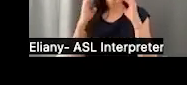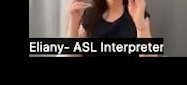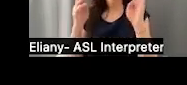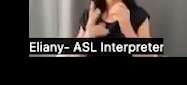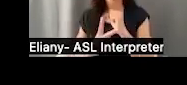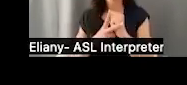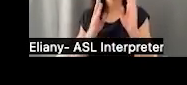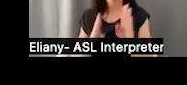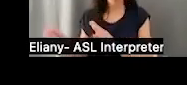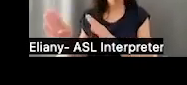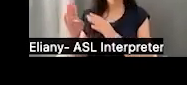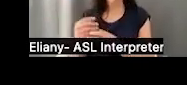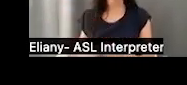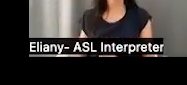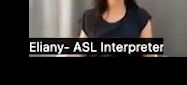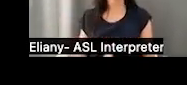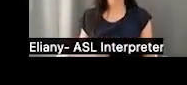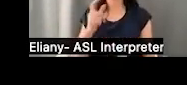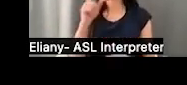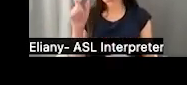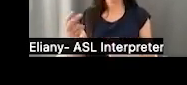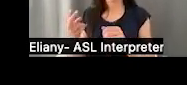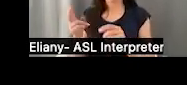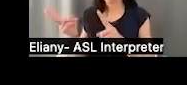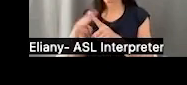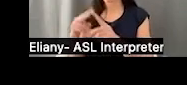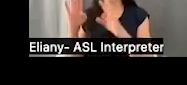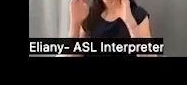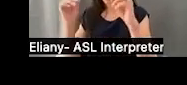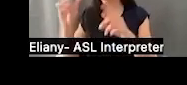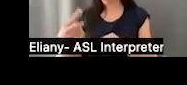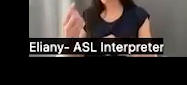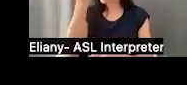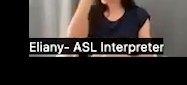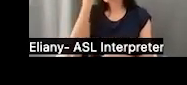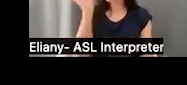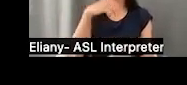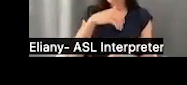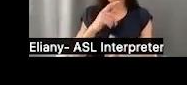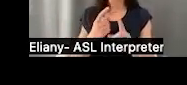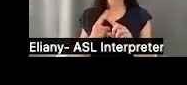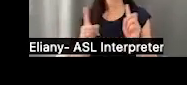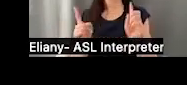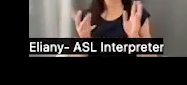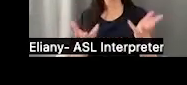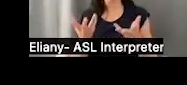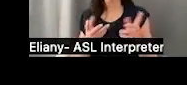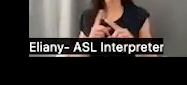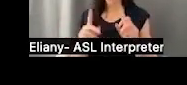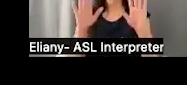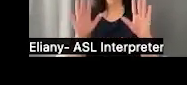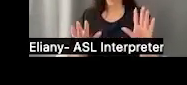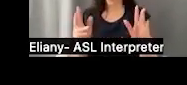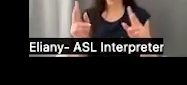ahorros educativos. Es un tipo de plan de ahorros, pero no tiene que ser utilizado